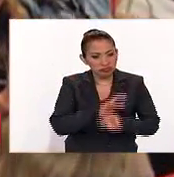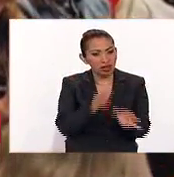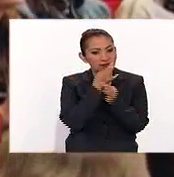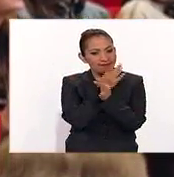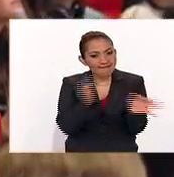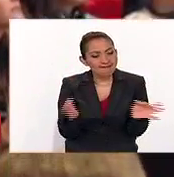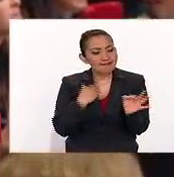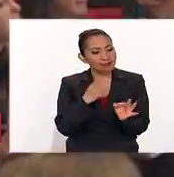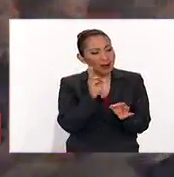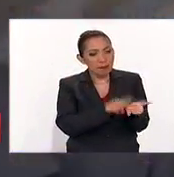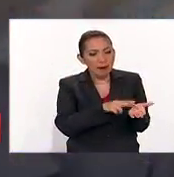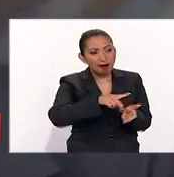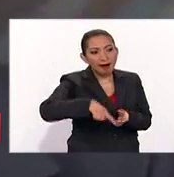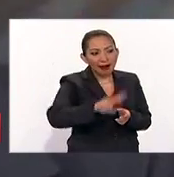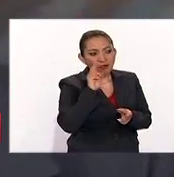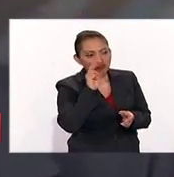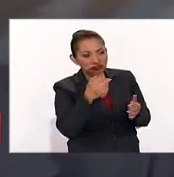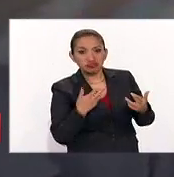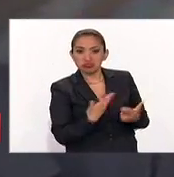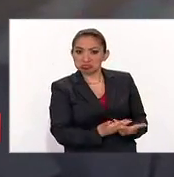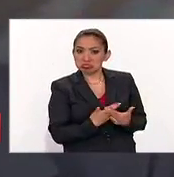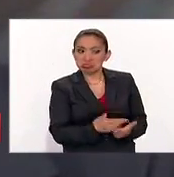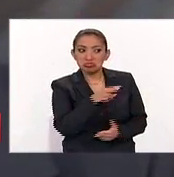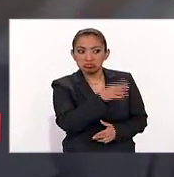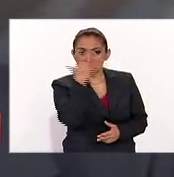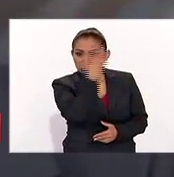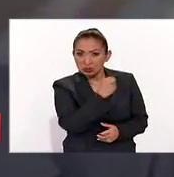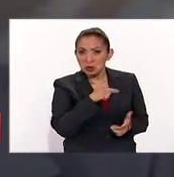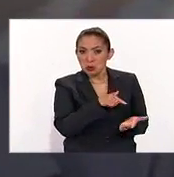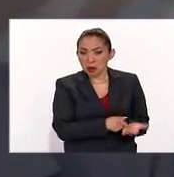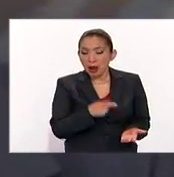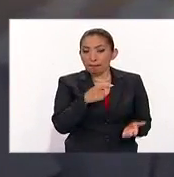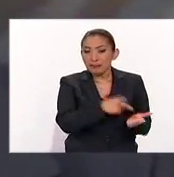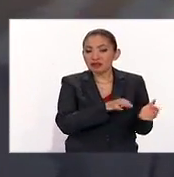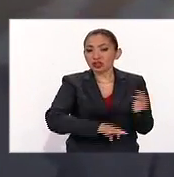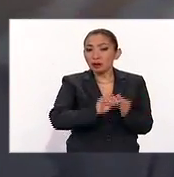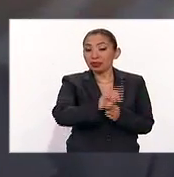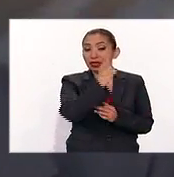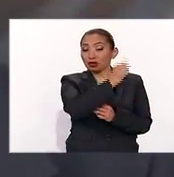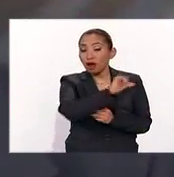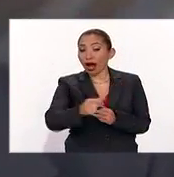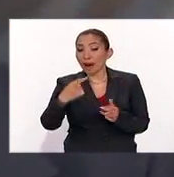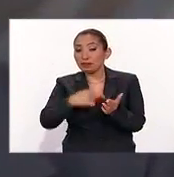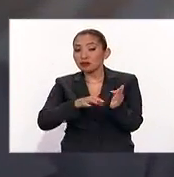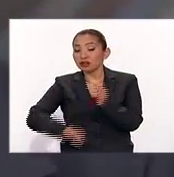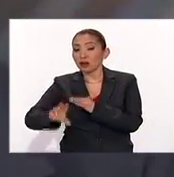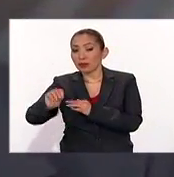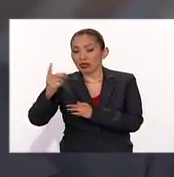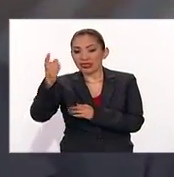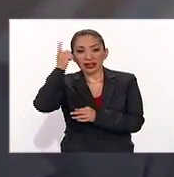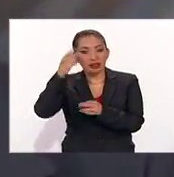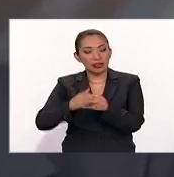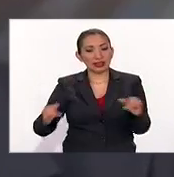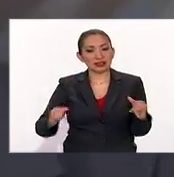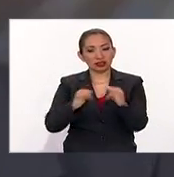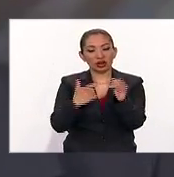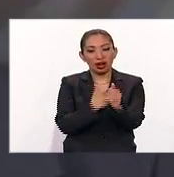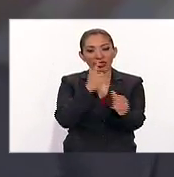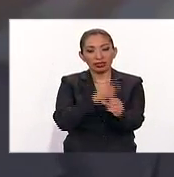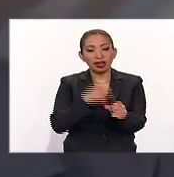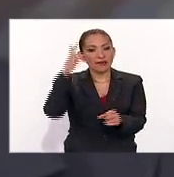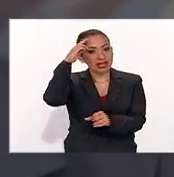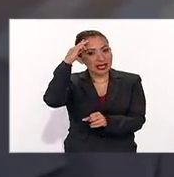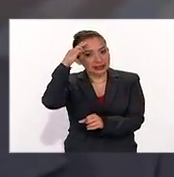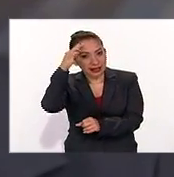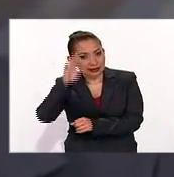difusión de la riqueza cultural de nuestro país. De 1991 a 1992, fue director del Instituto Nacional de